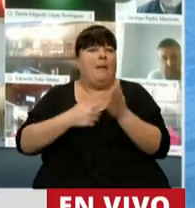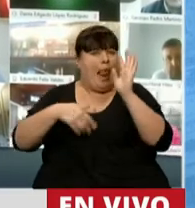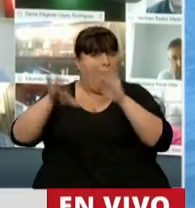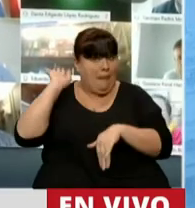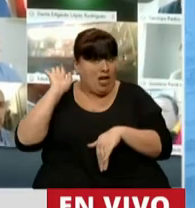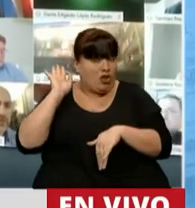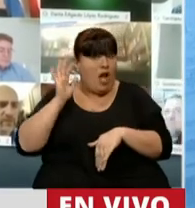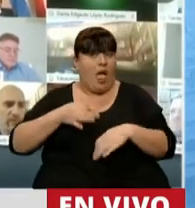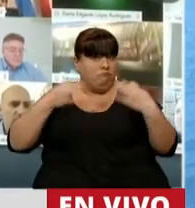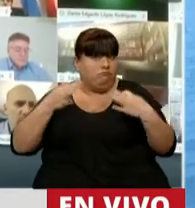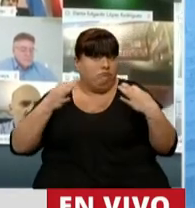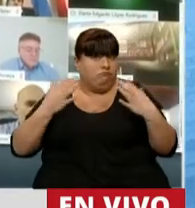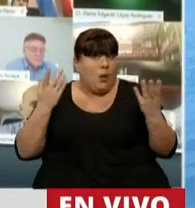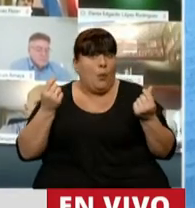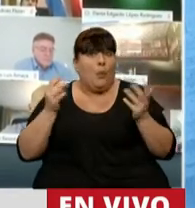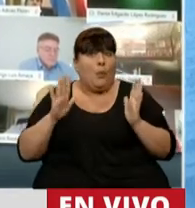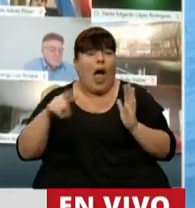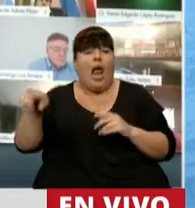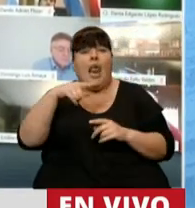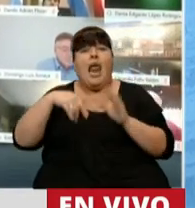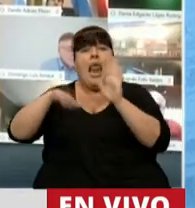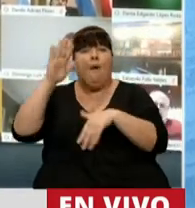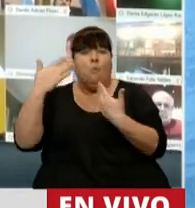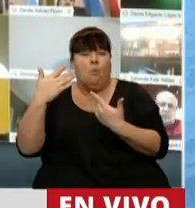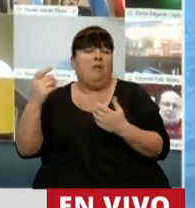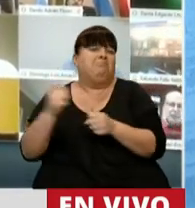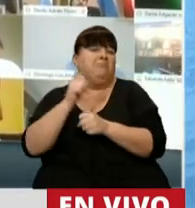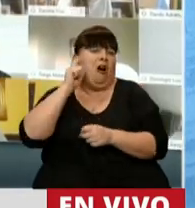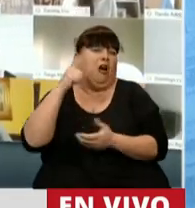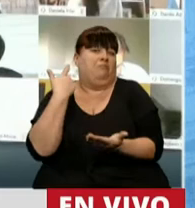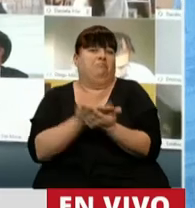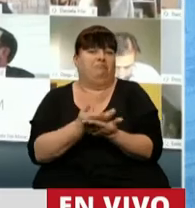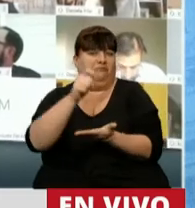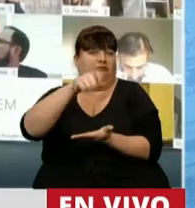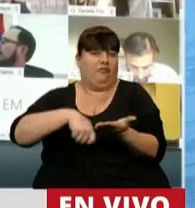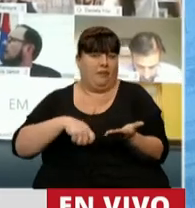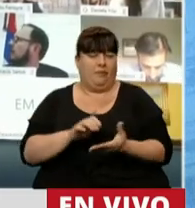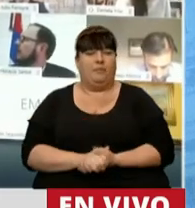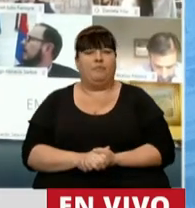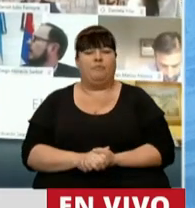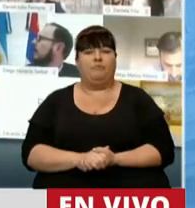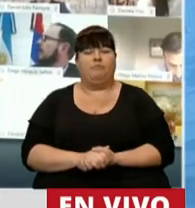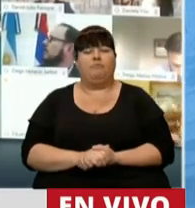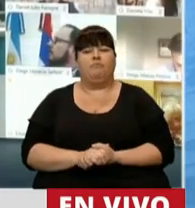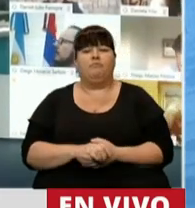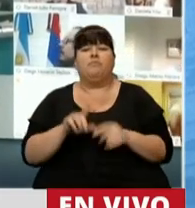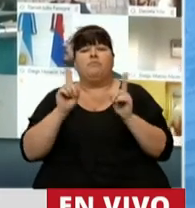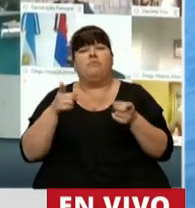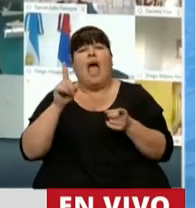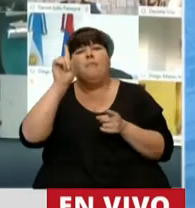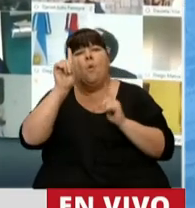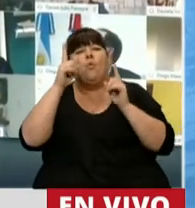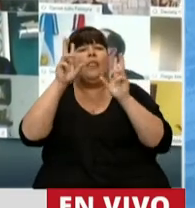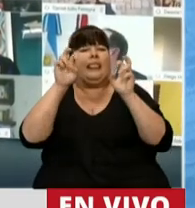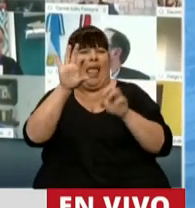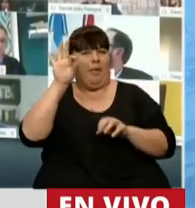mayoría que legítimamente quienes tienen el número para hacerlo, lo hacen. Ahí debo rescatar solo uno